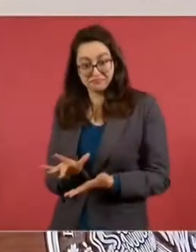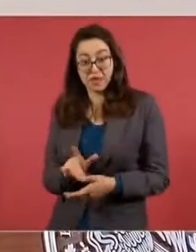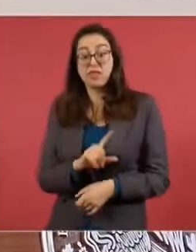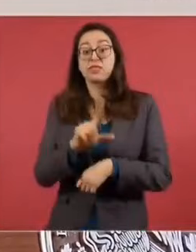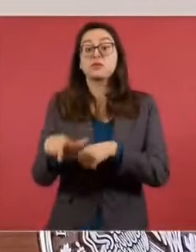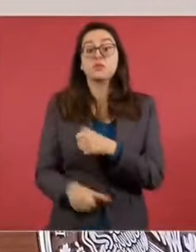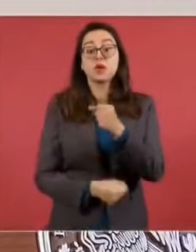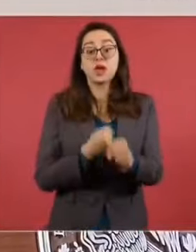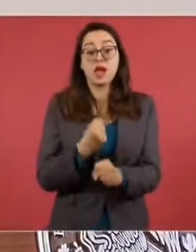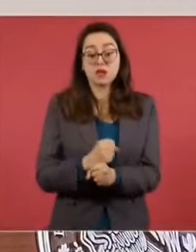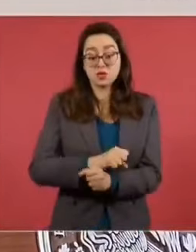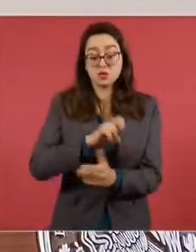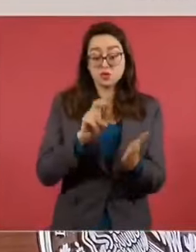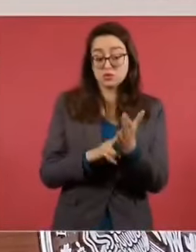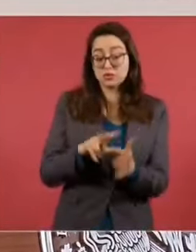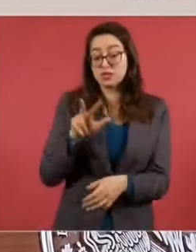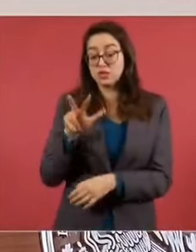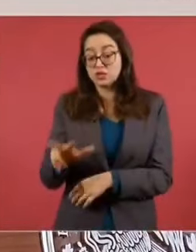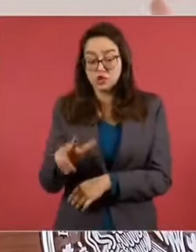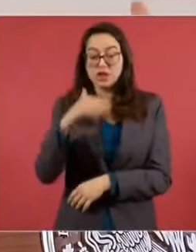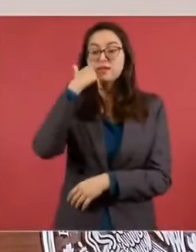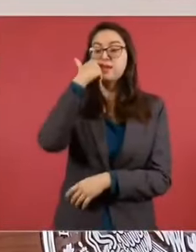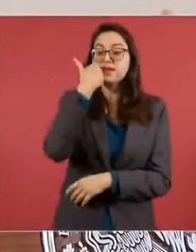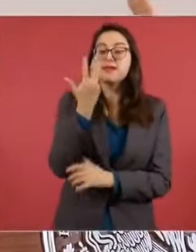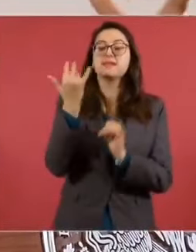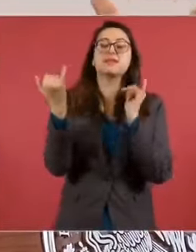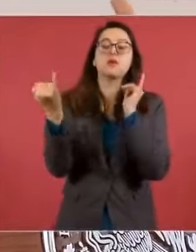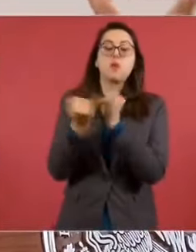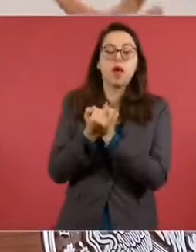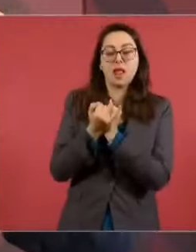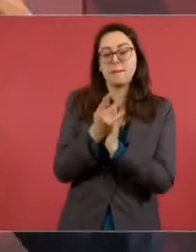buscaban algo parecido,